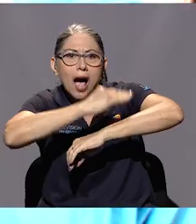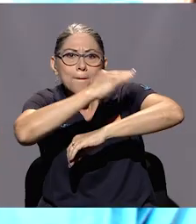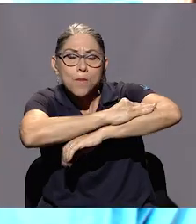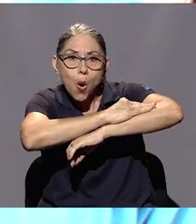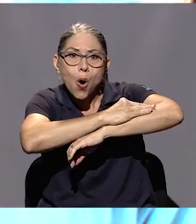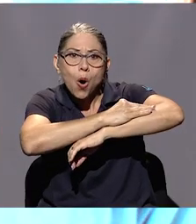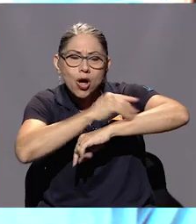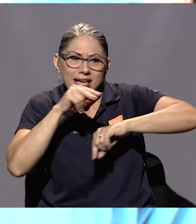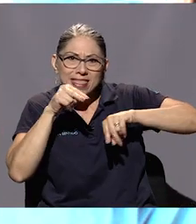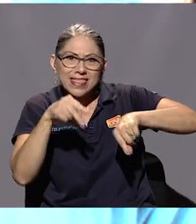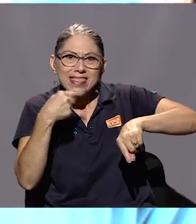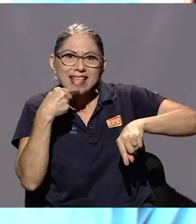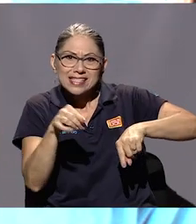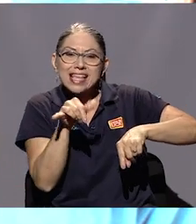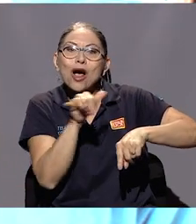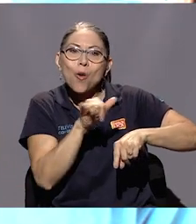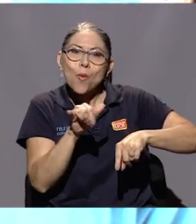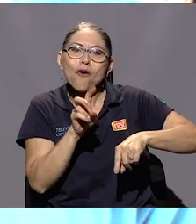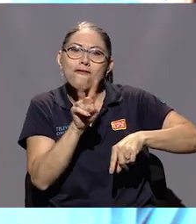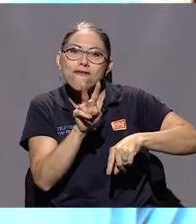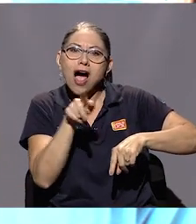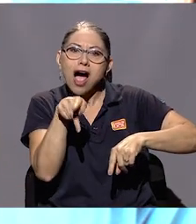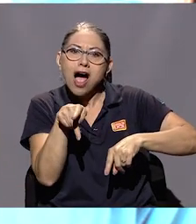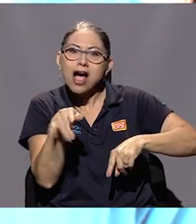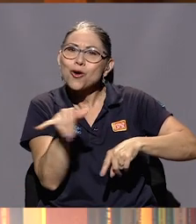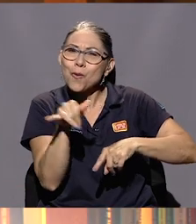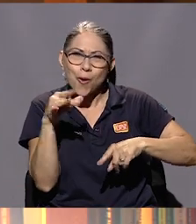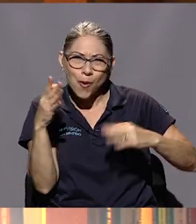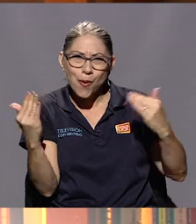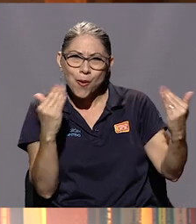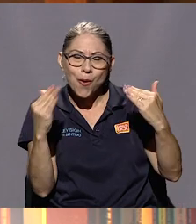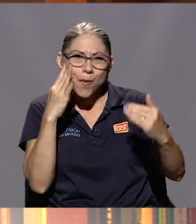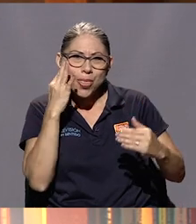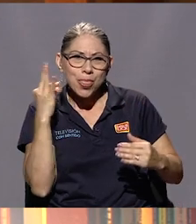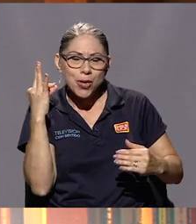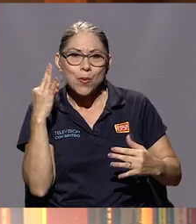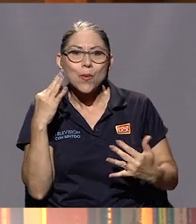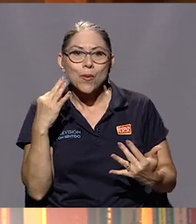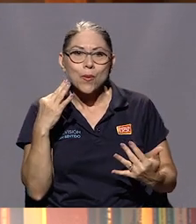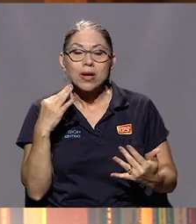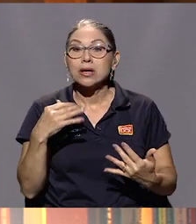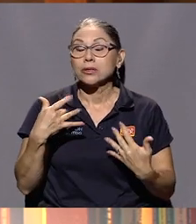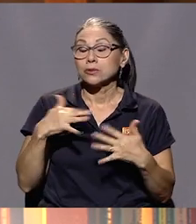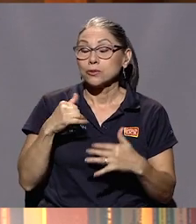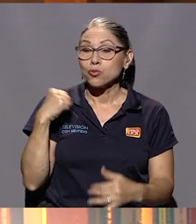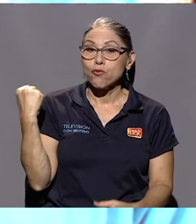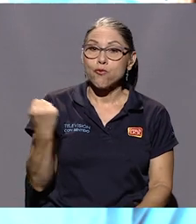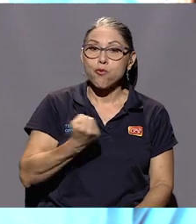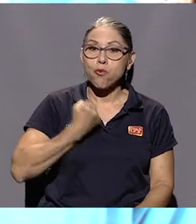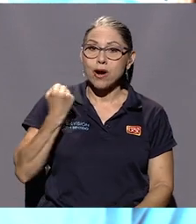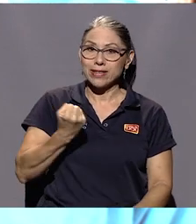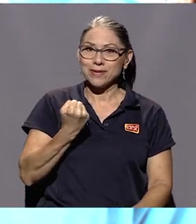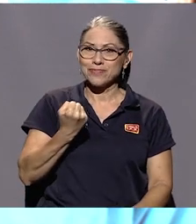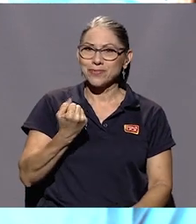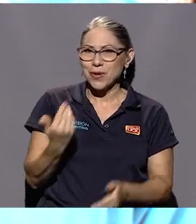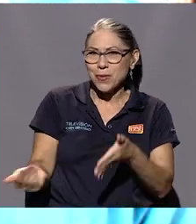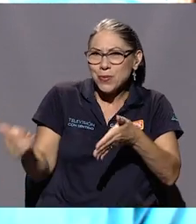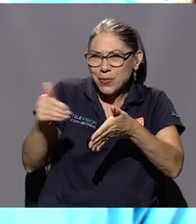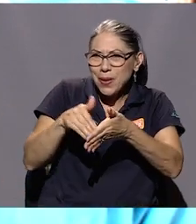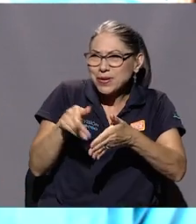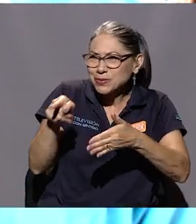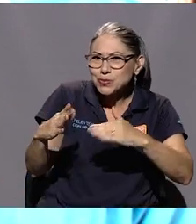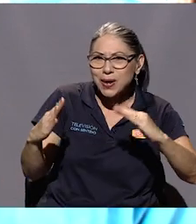Sí, era... Qué fuerte, qué fuerte, doña Patricia. Y quiero volver a esa casa, a esa casa donde